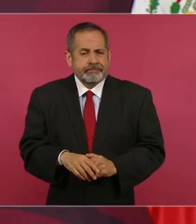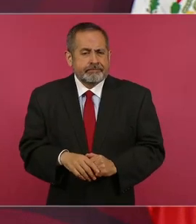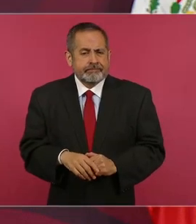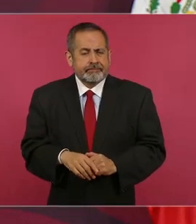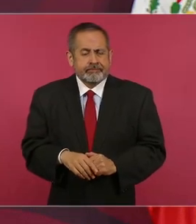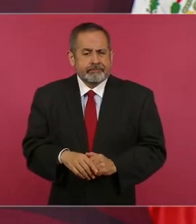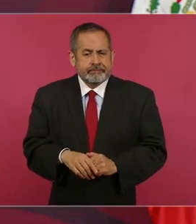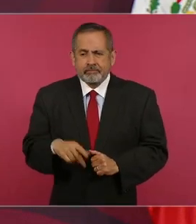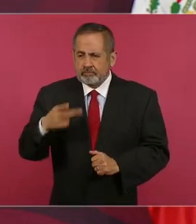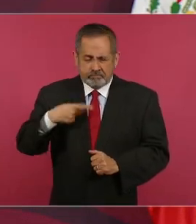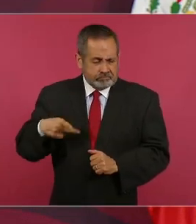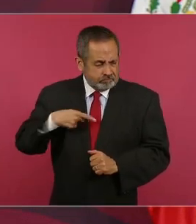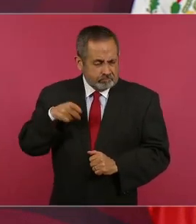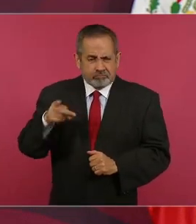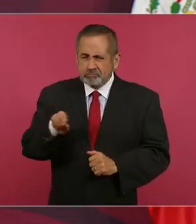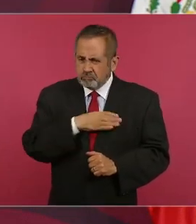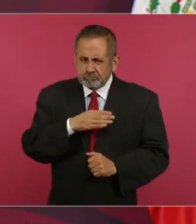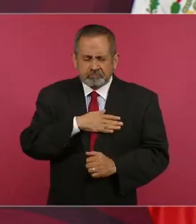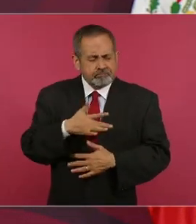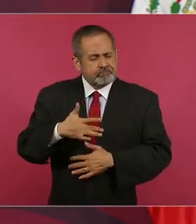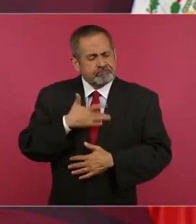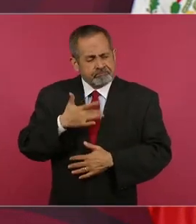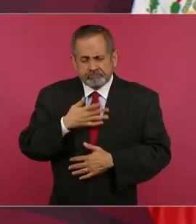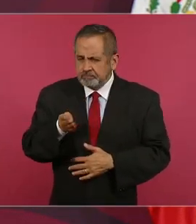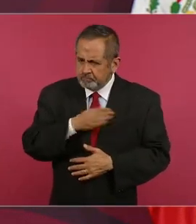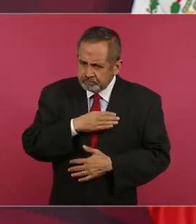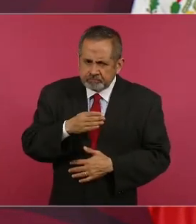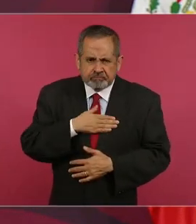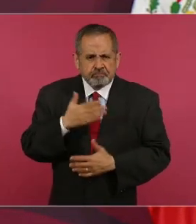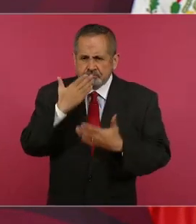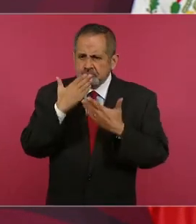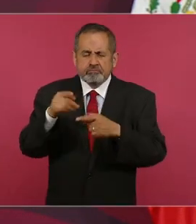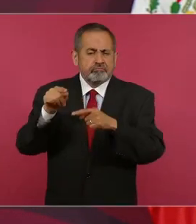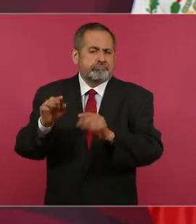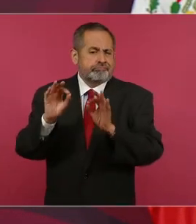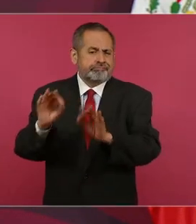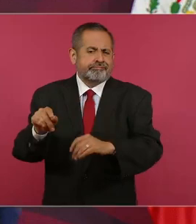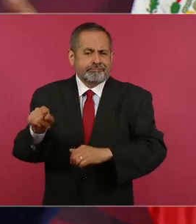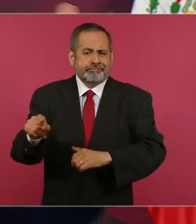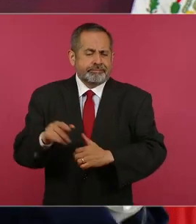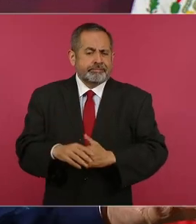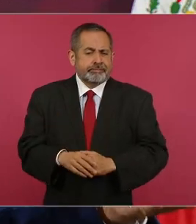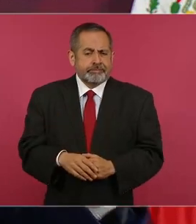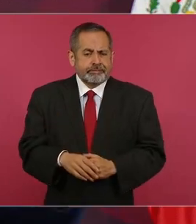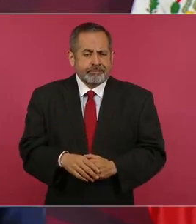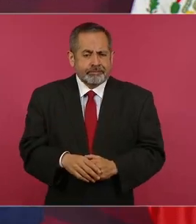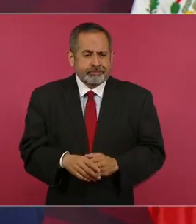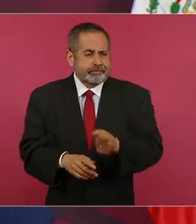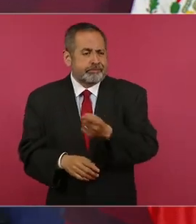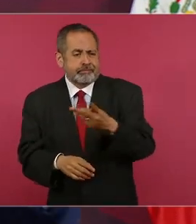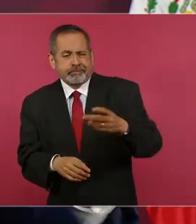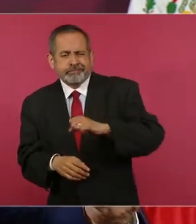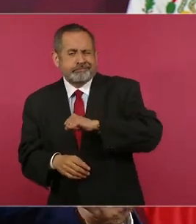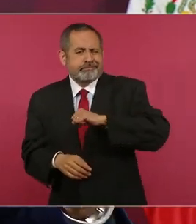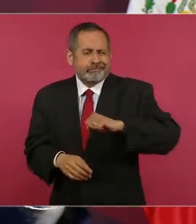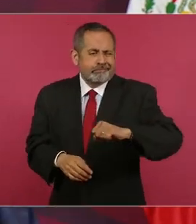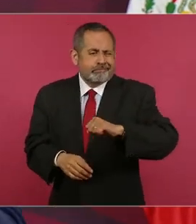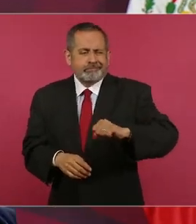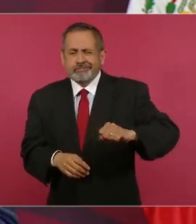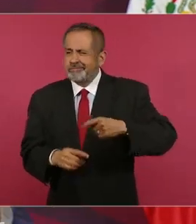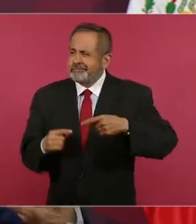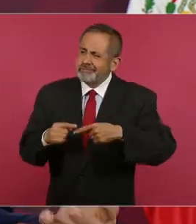es una gente de buenos sentimientos, hay resistencias, hay